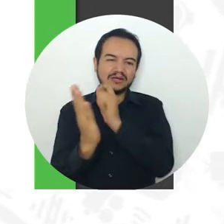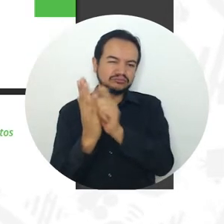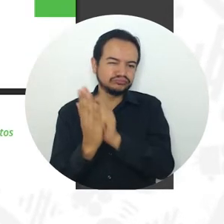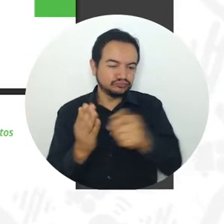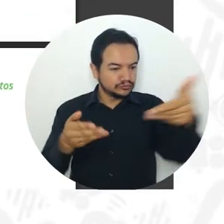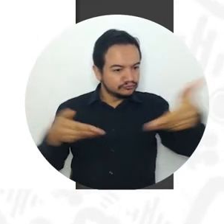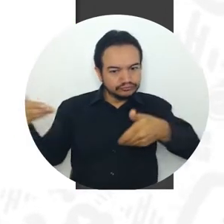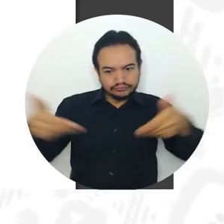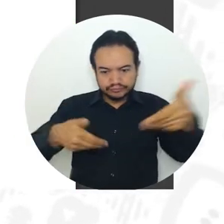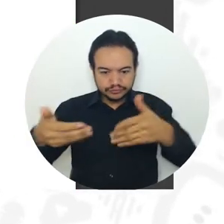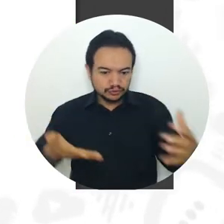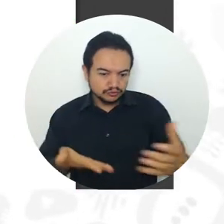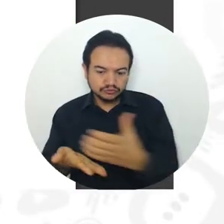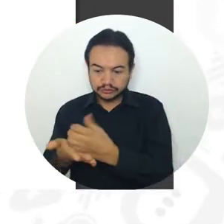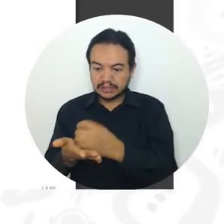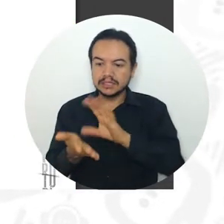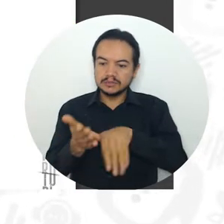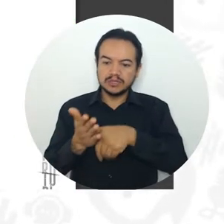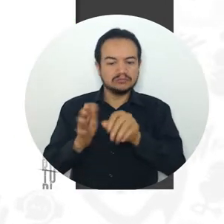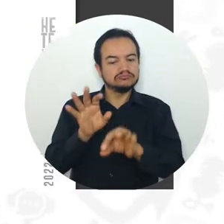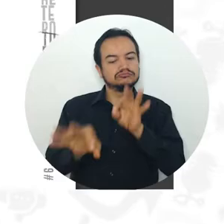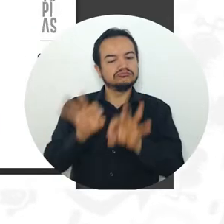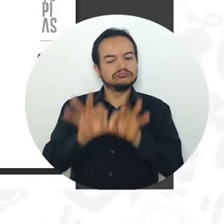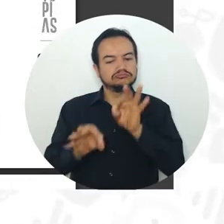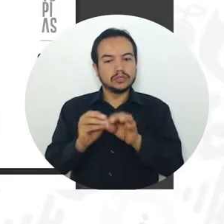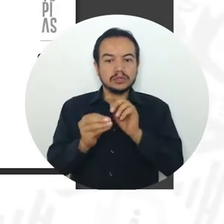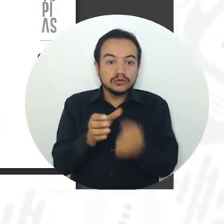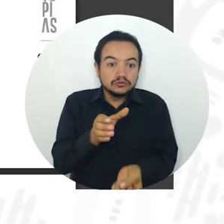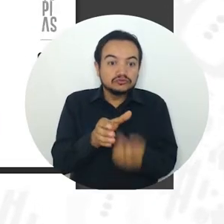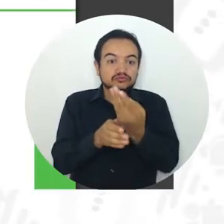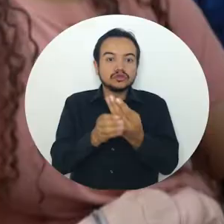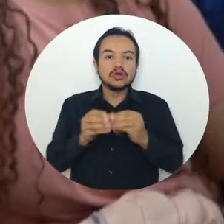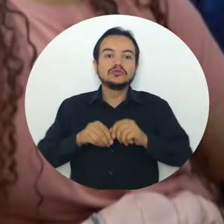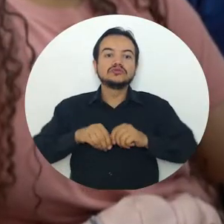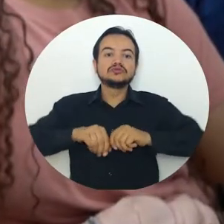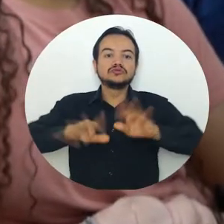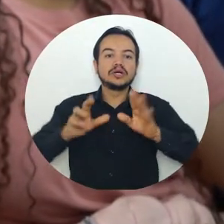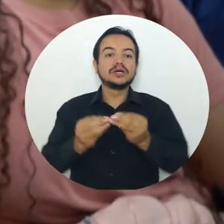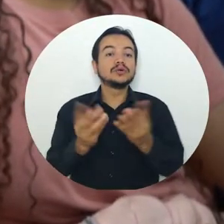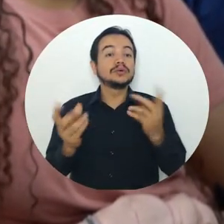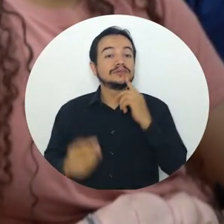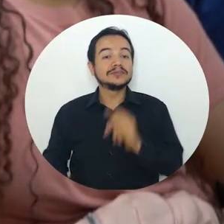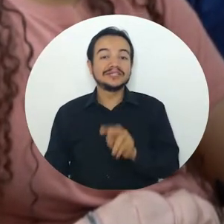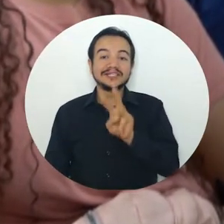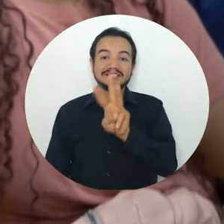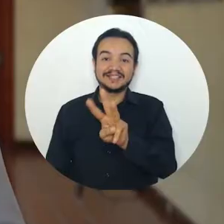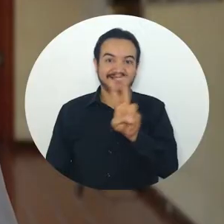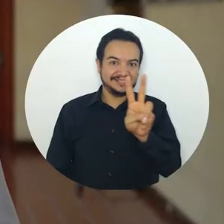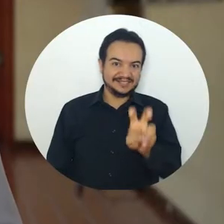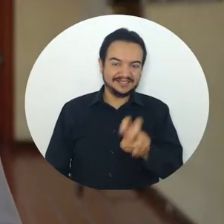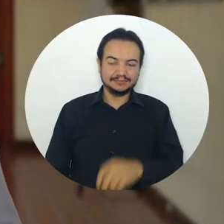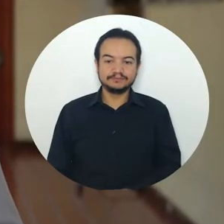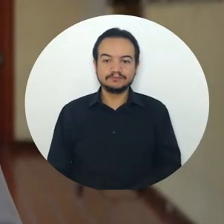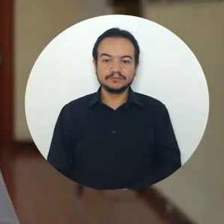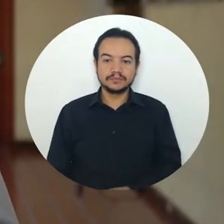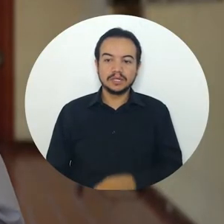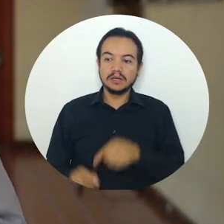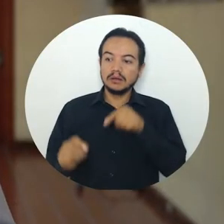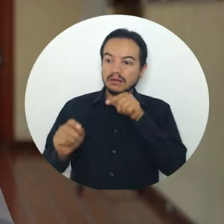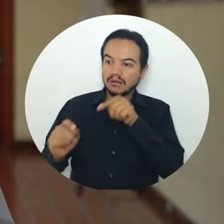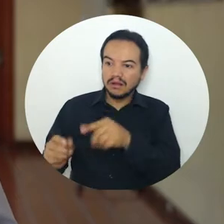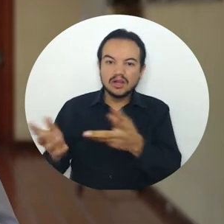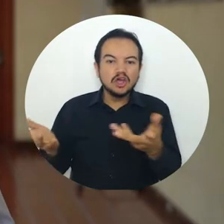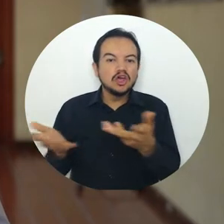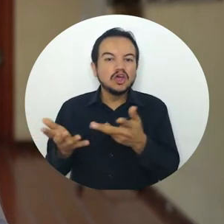posteriormente se hizo una preselección y resultaron publicados 37 trabajos. La revista la podemos encontrar